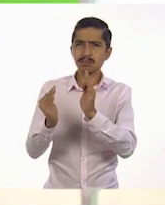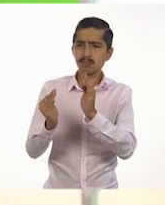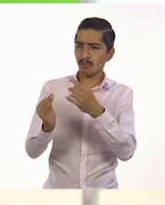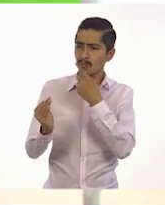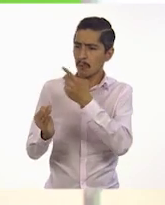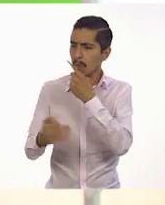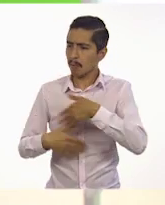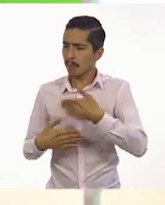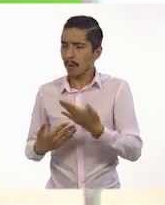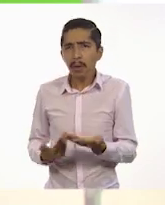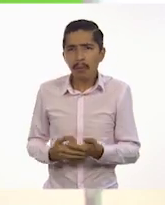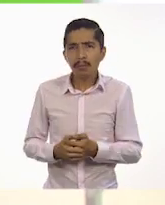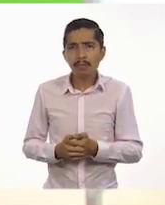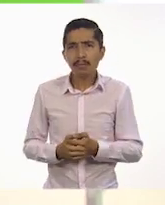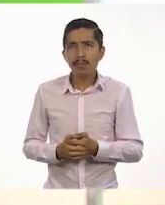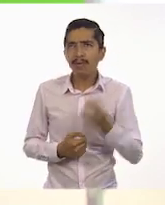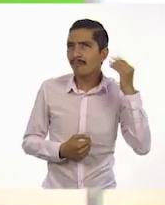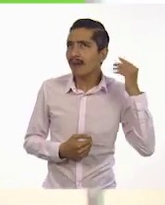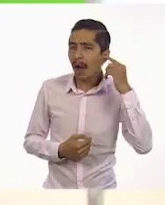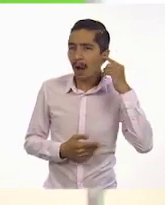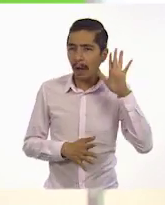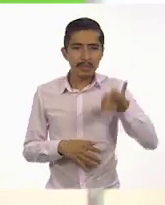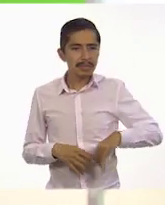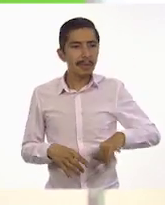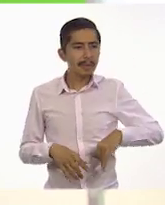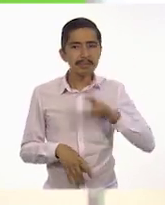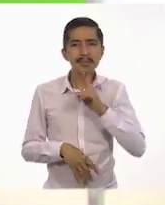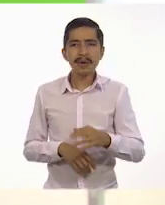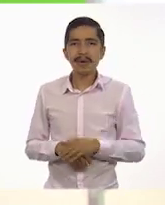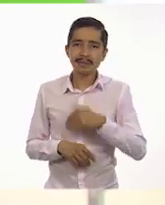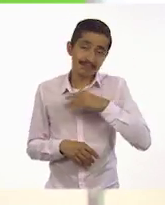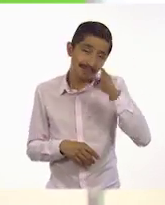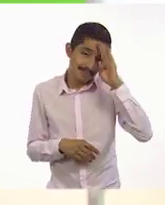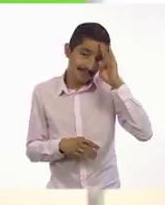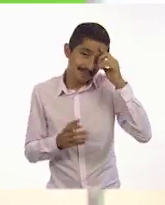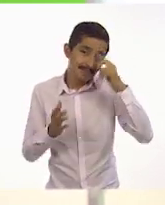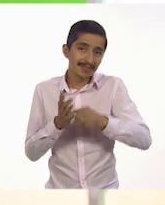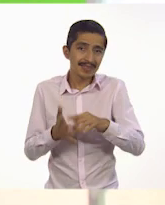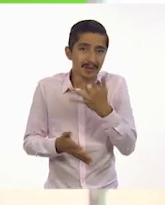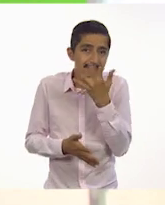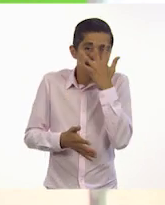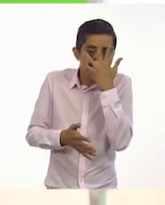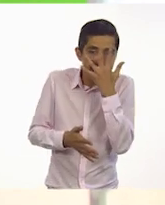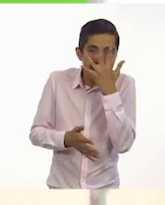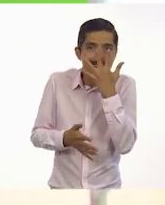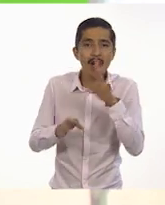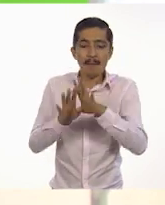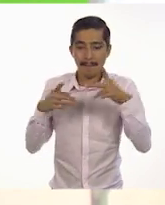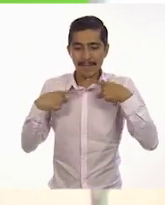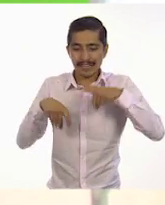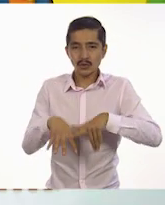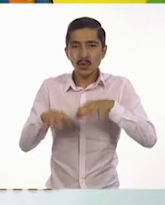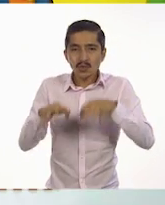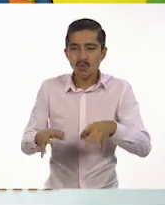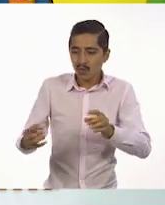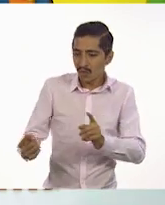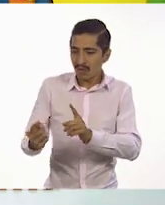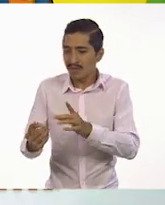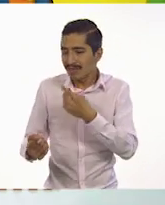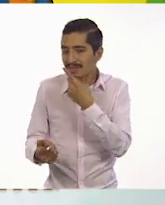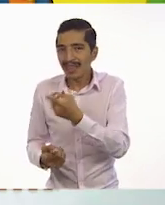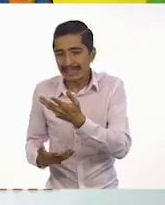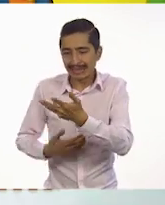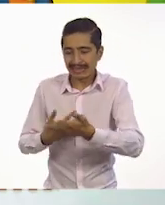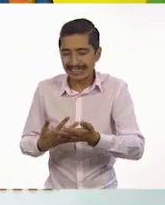¡Qué interesantes respuestas! Yo creo que le daba vergüenza decirle ese mensaje a la leona. Puede